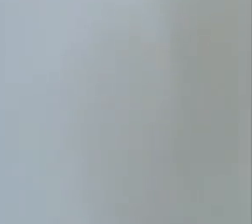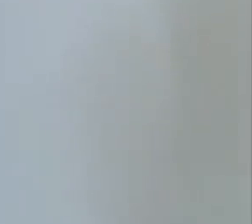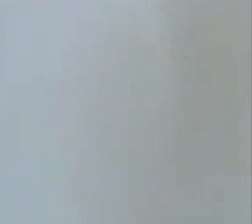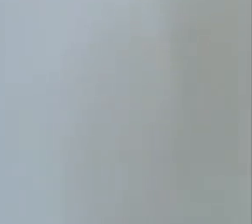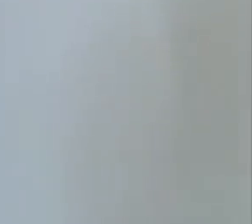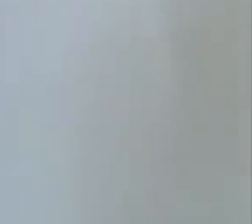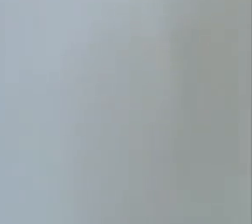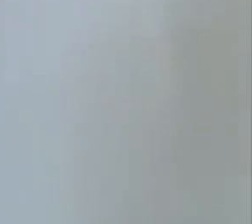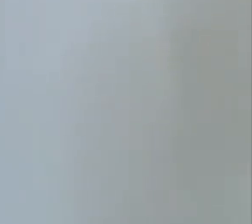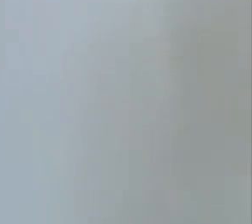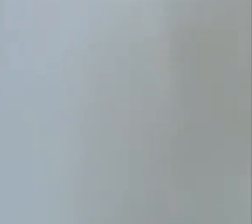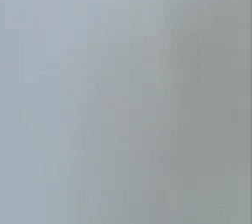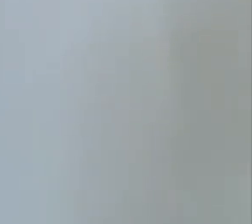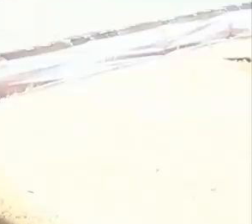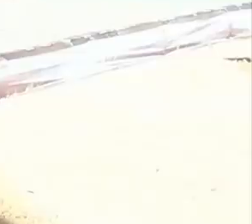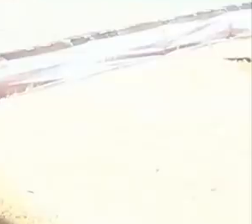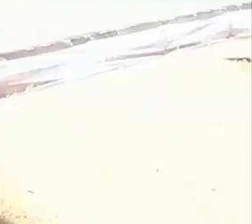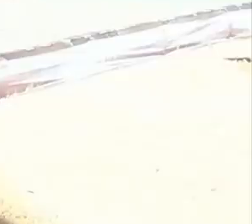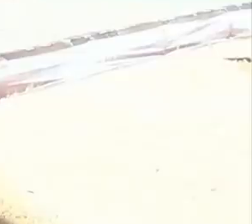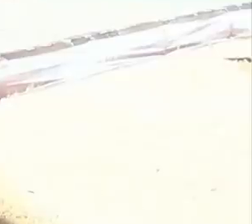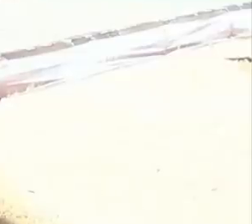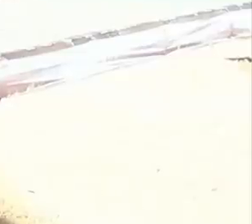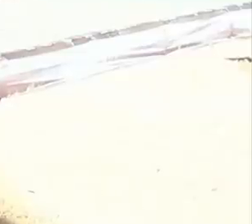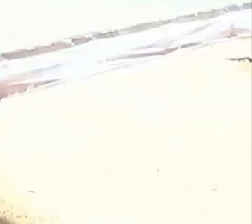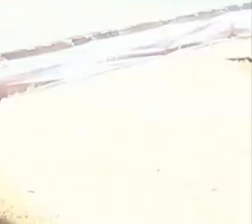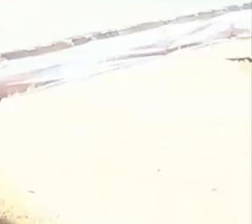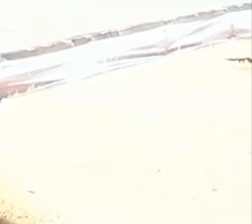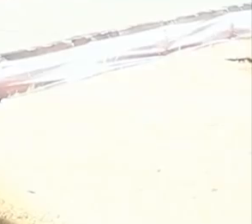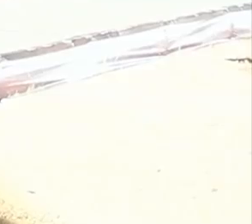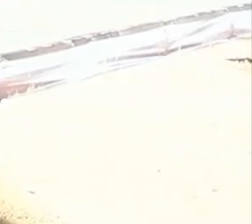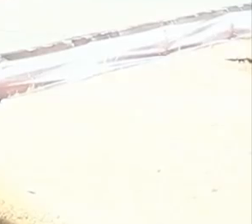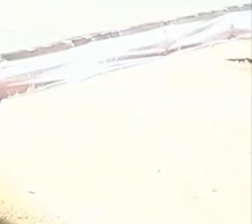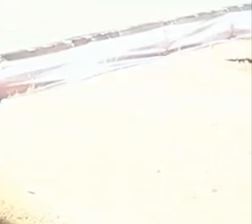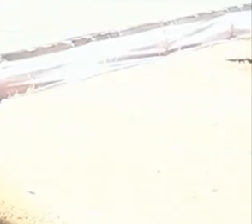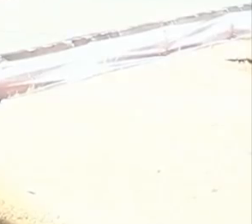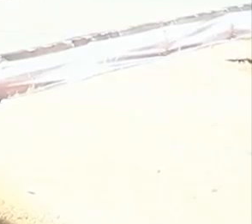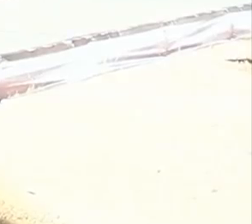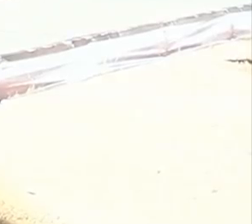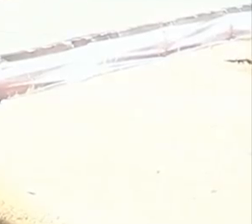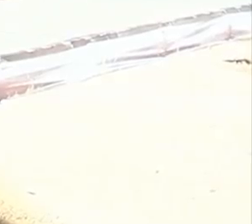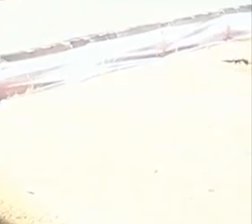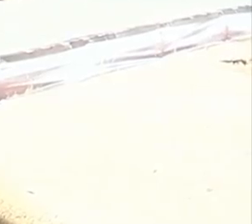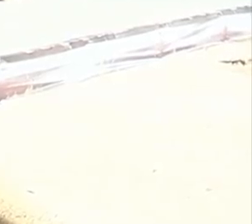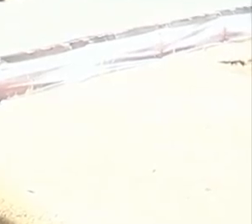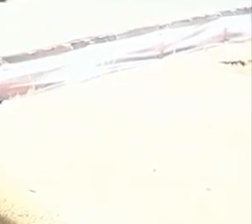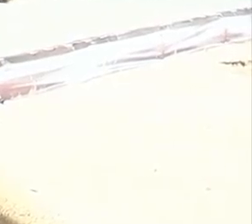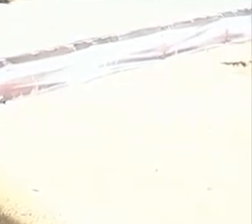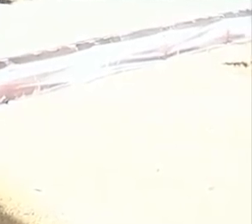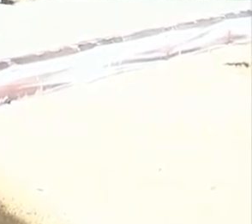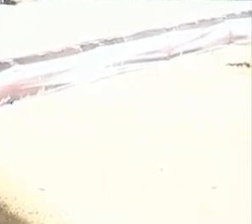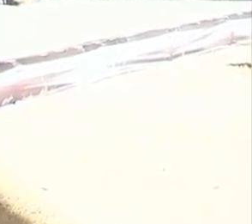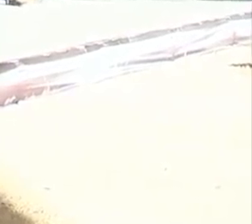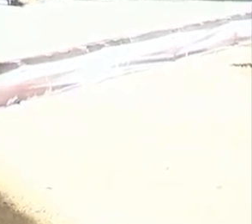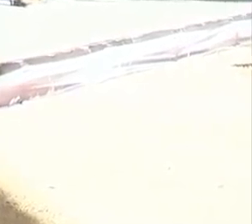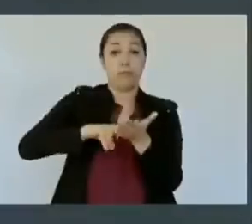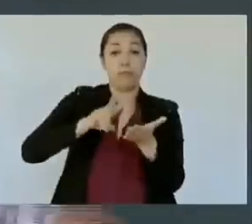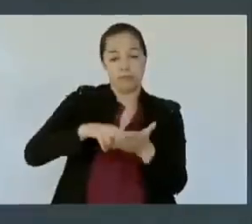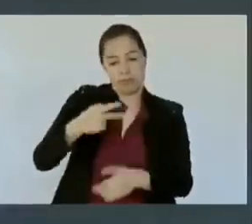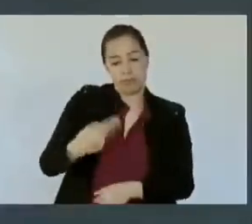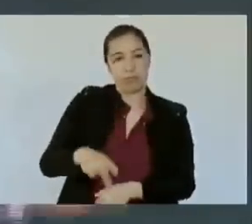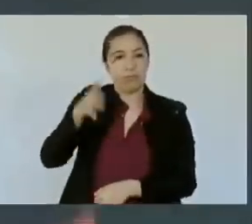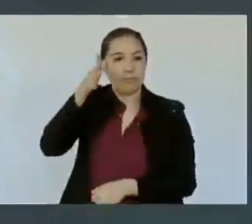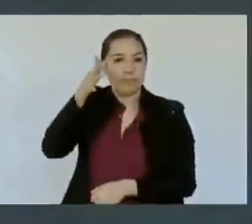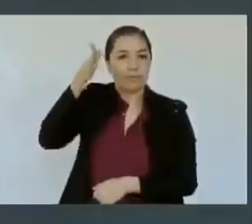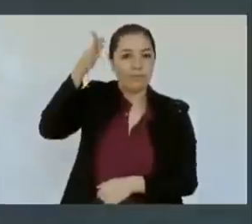A continuación la reproducción del video Camino San Tayoltita.